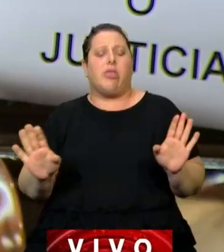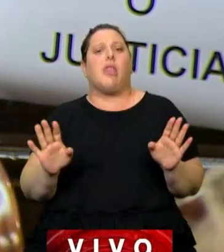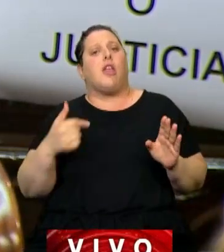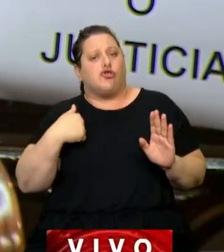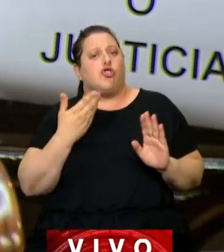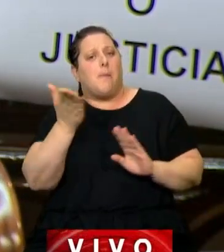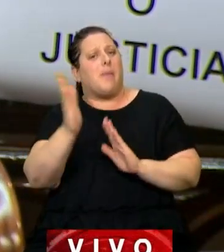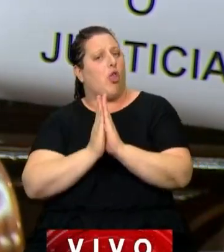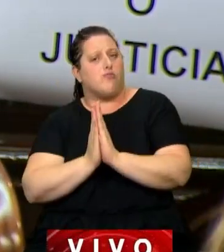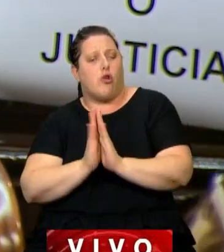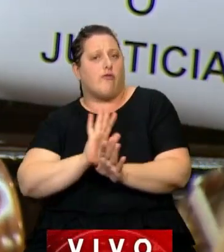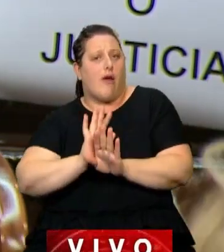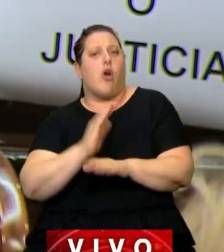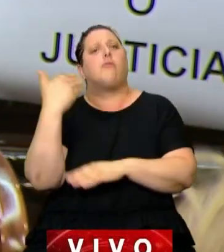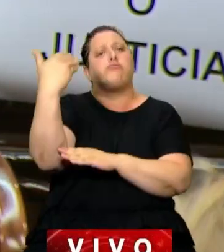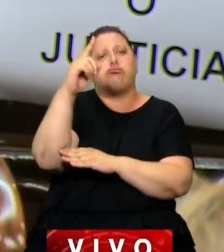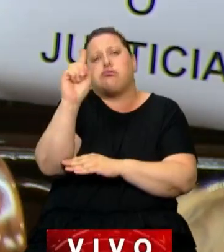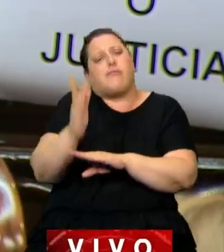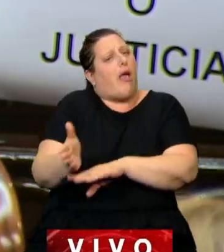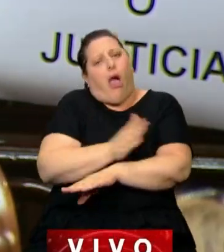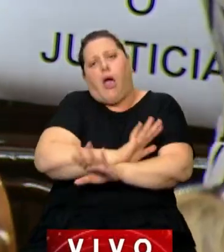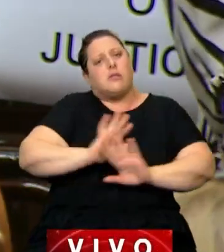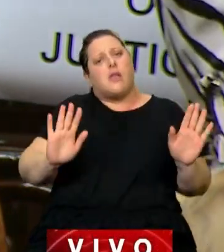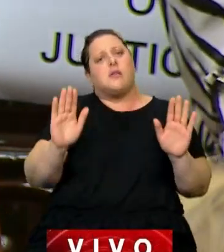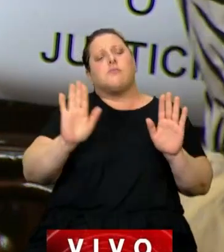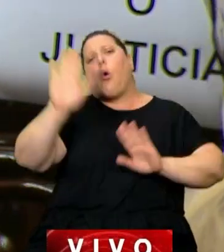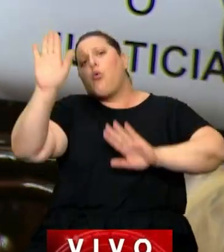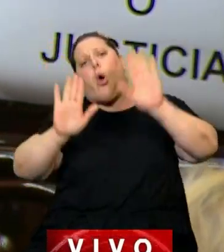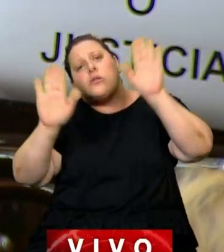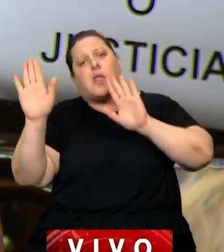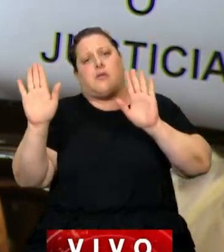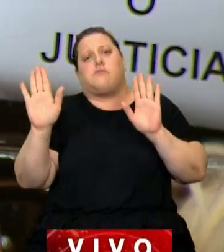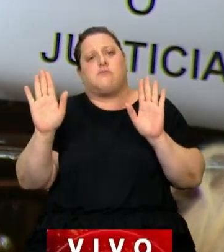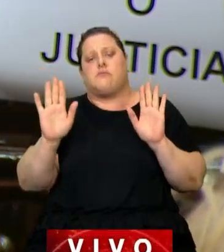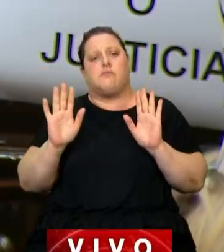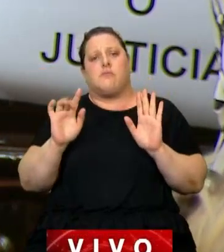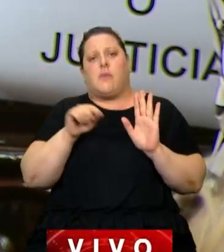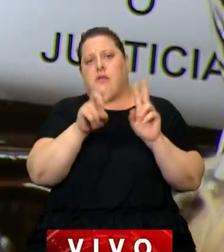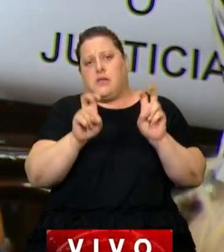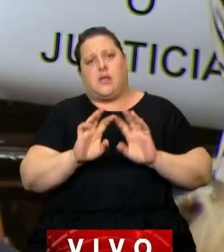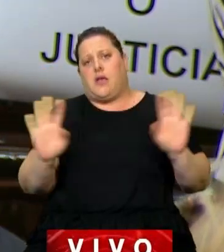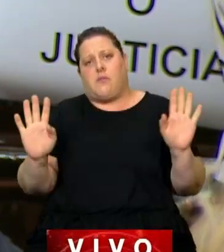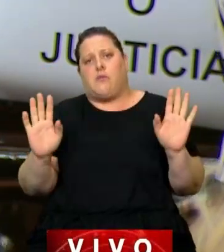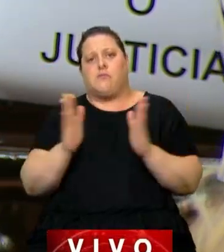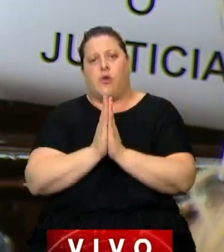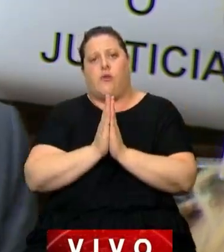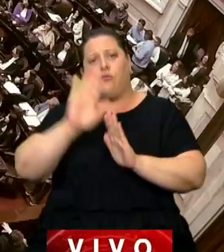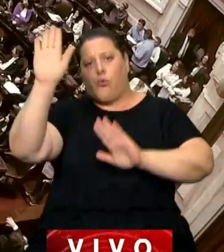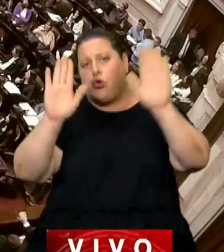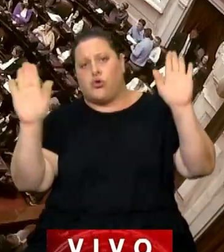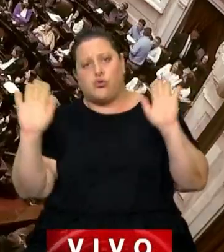antes de hacer uso de la palabra. Que se vote y que se vote en forma nominal. Que se vote en forma nominal.